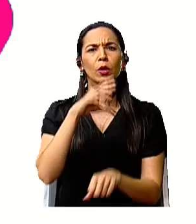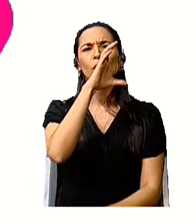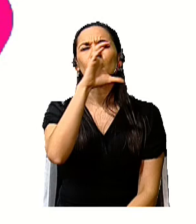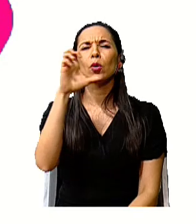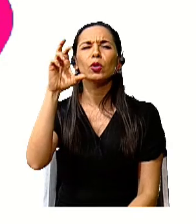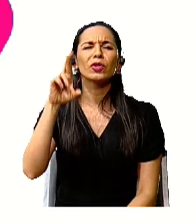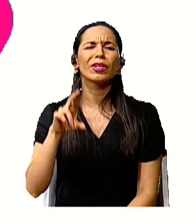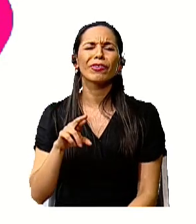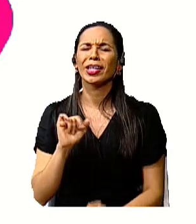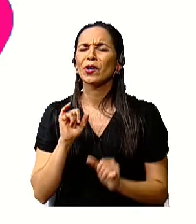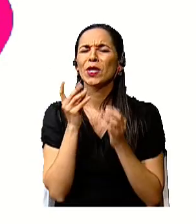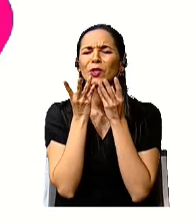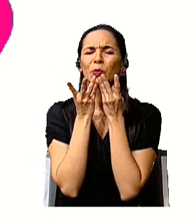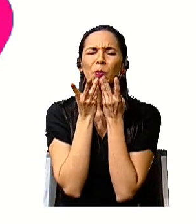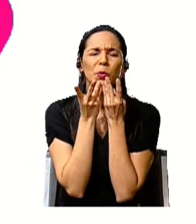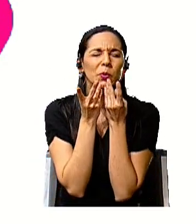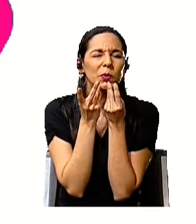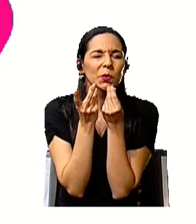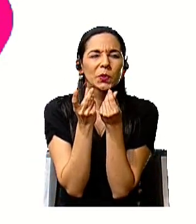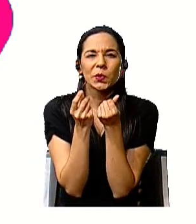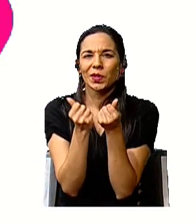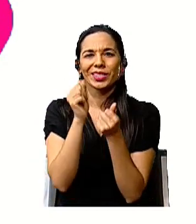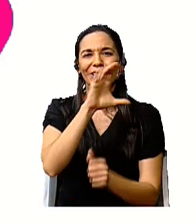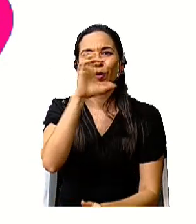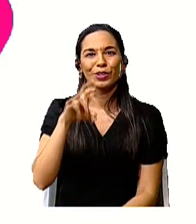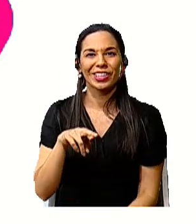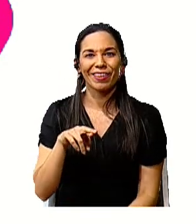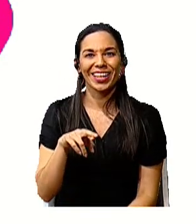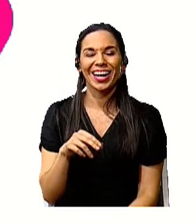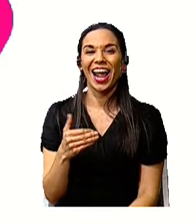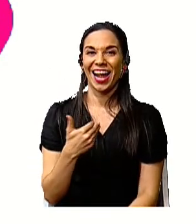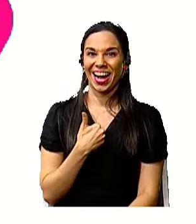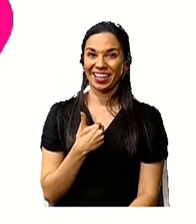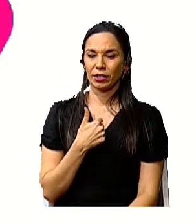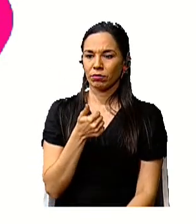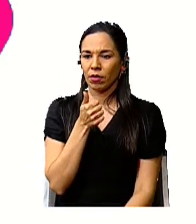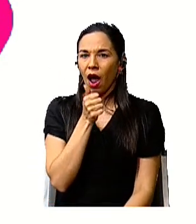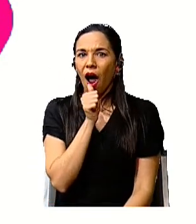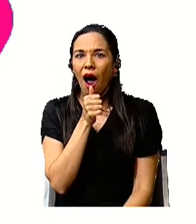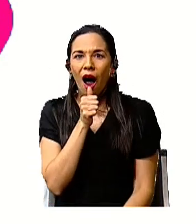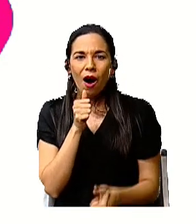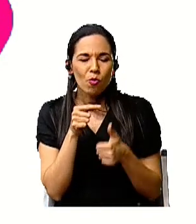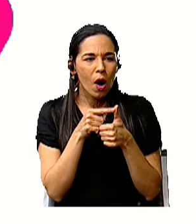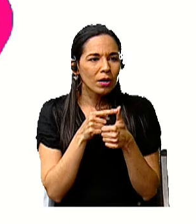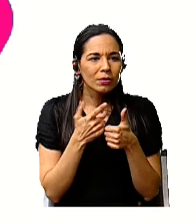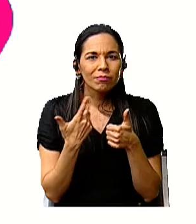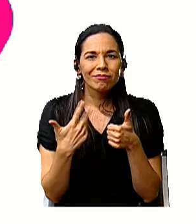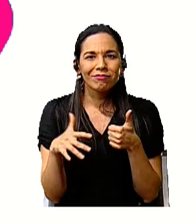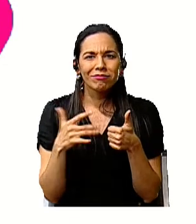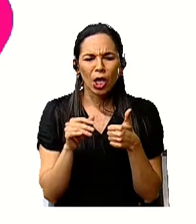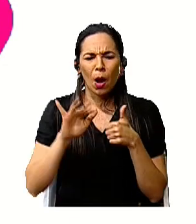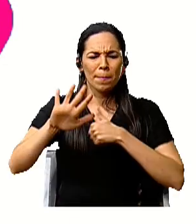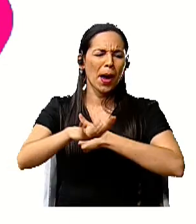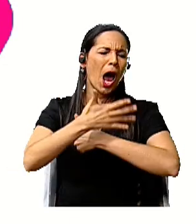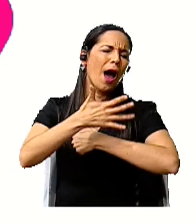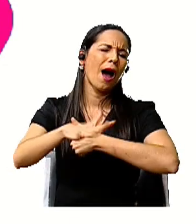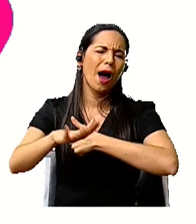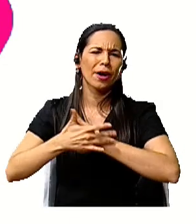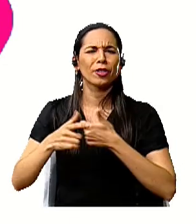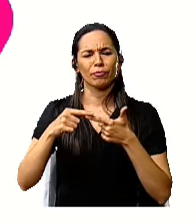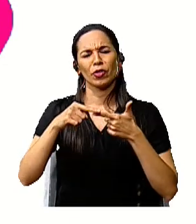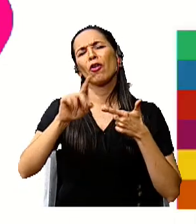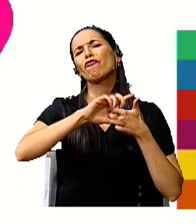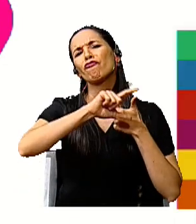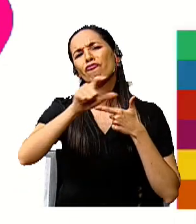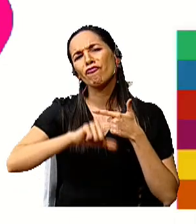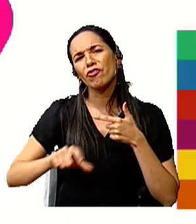¿Cuánta riqueza tiene Costa Rica? Bueno, tenemos aguas. ¿Verdad? El mar, los ríos,